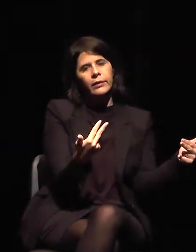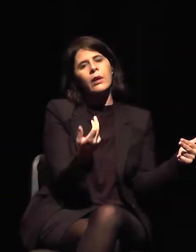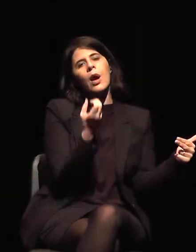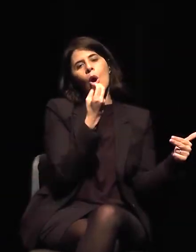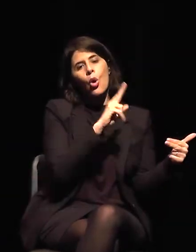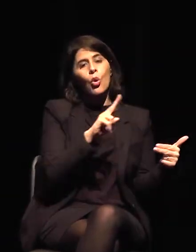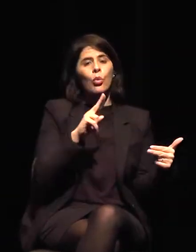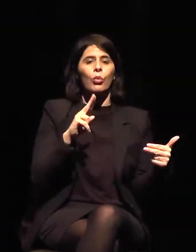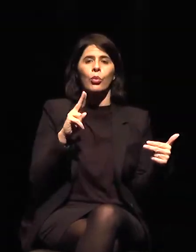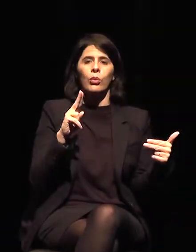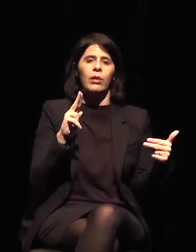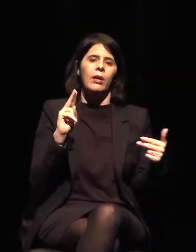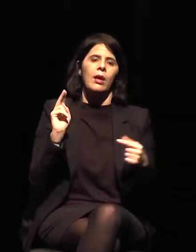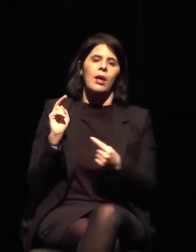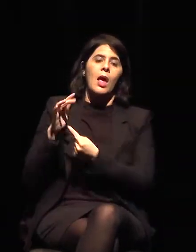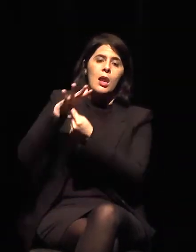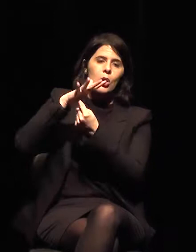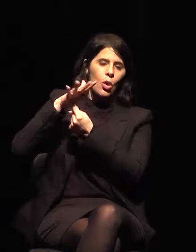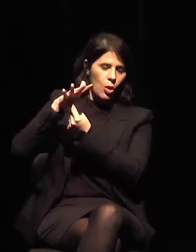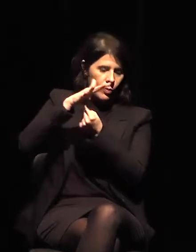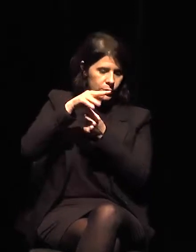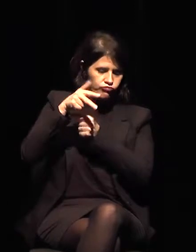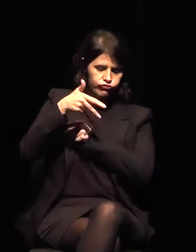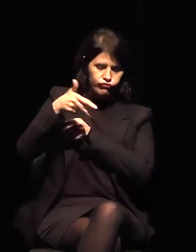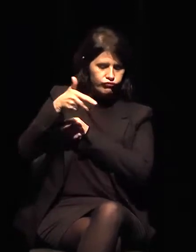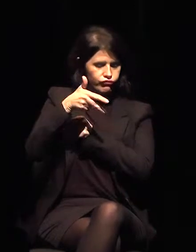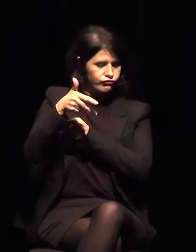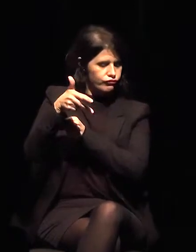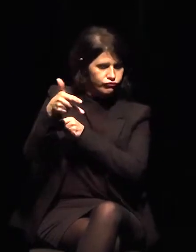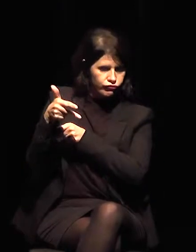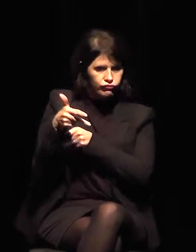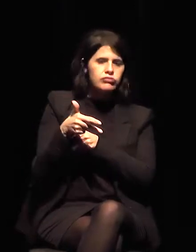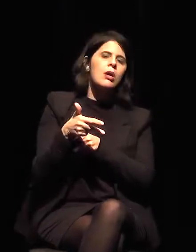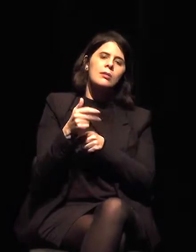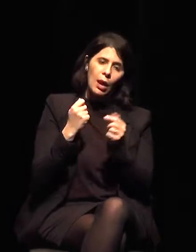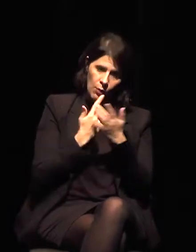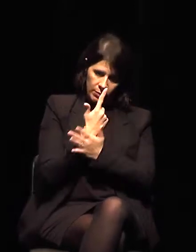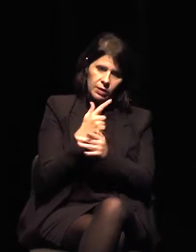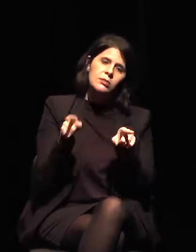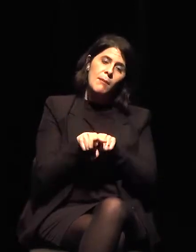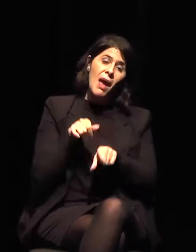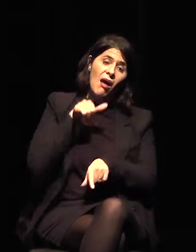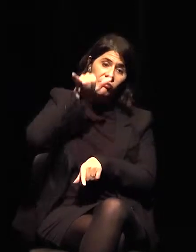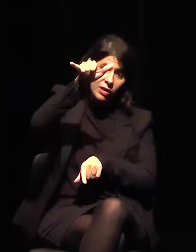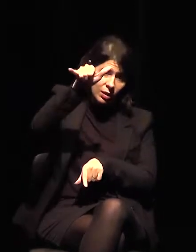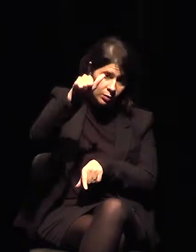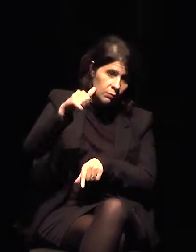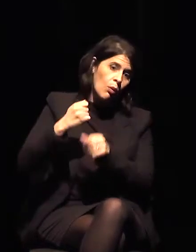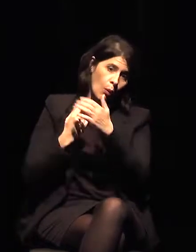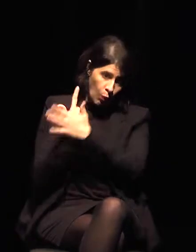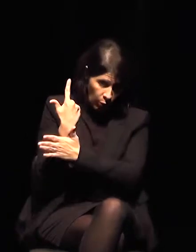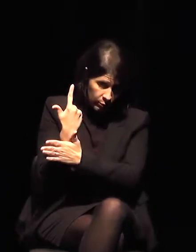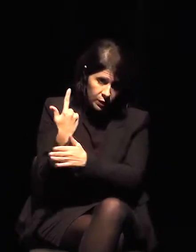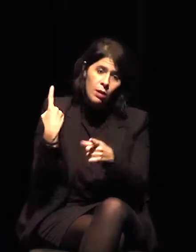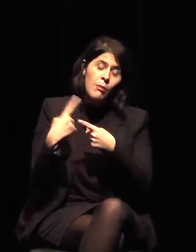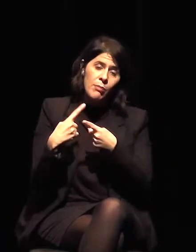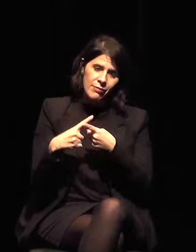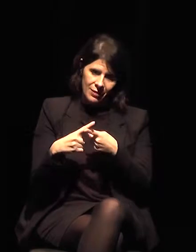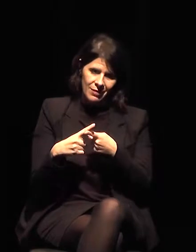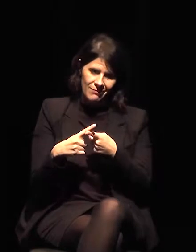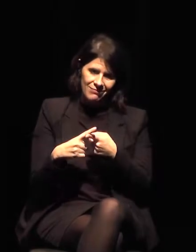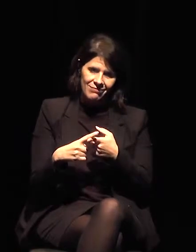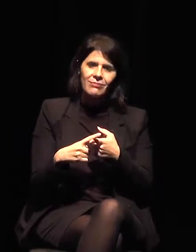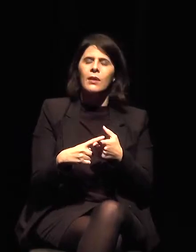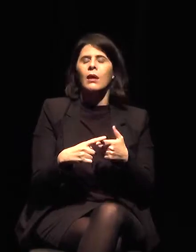también estamos comprando dos aeronaves más, porque las fronteras terrestres, no solo la que tenemos con Paraguay y